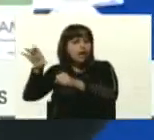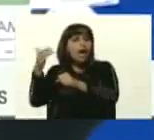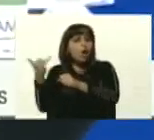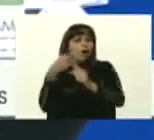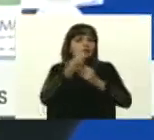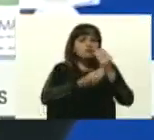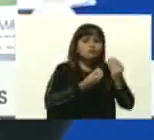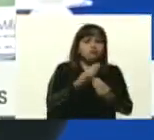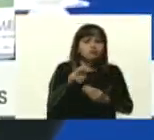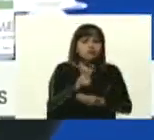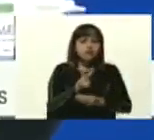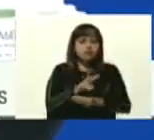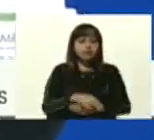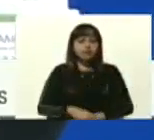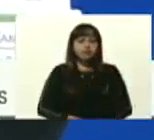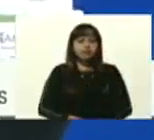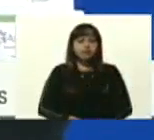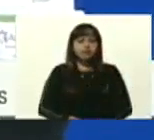alégrate.